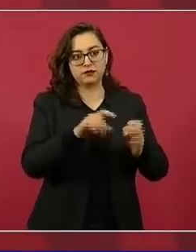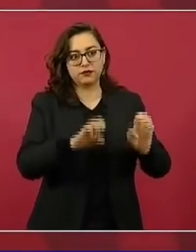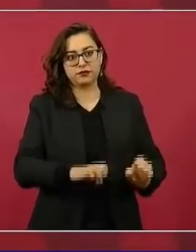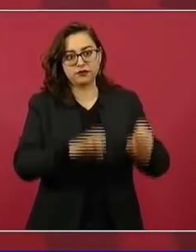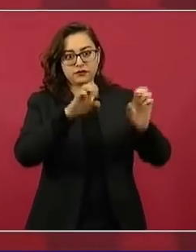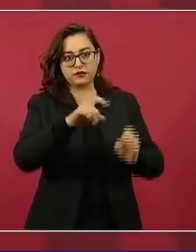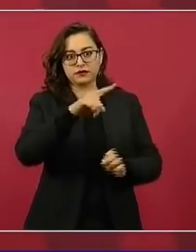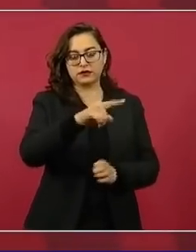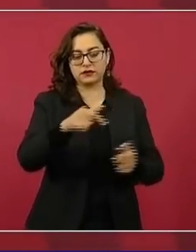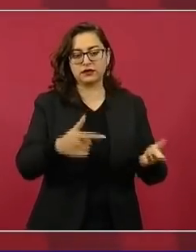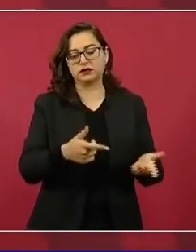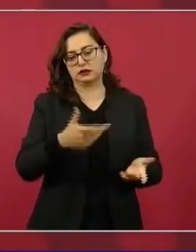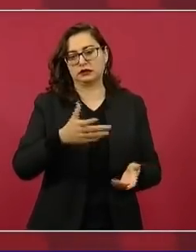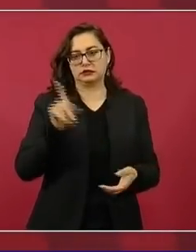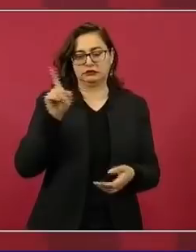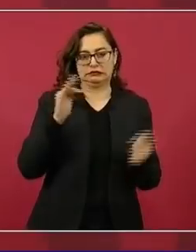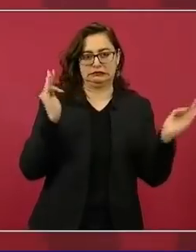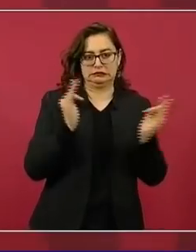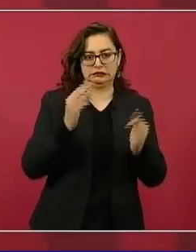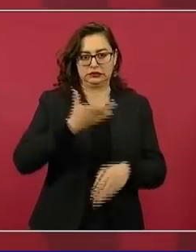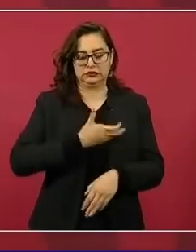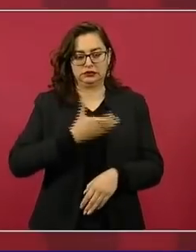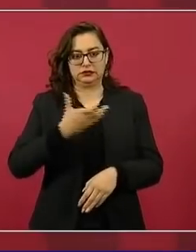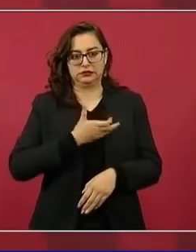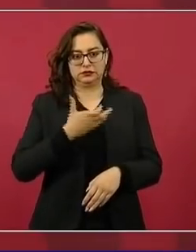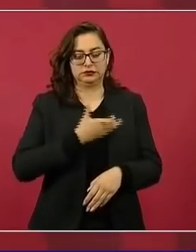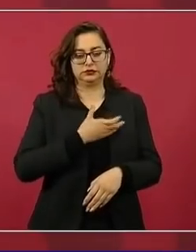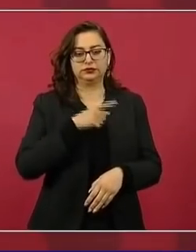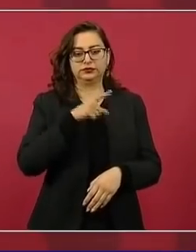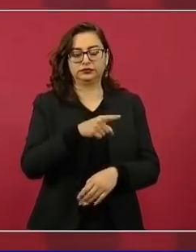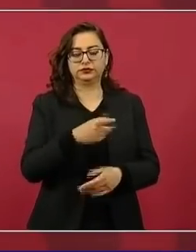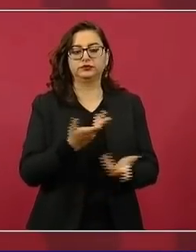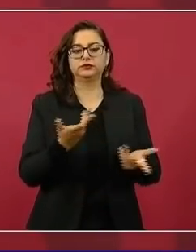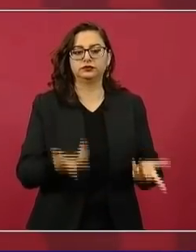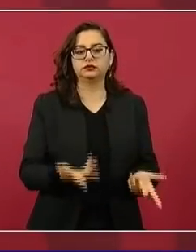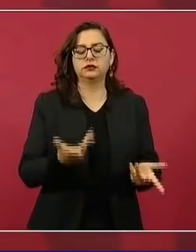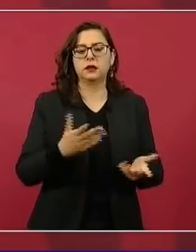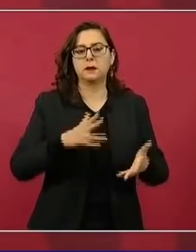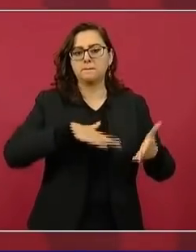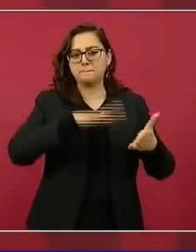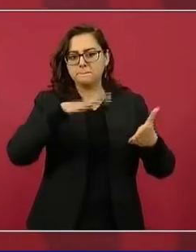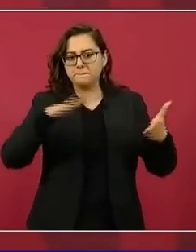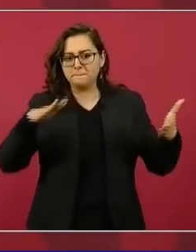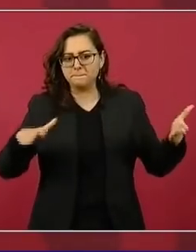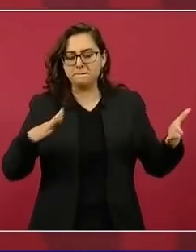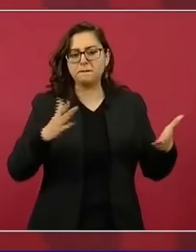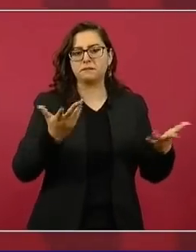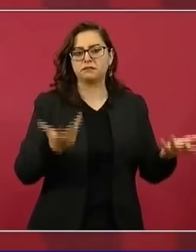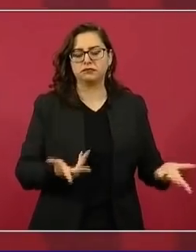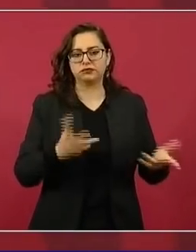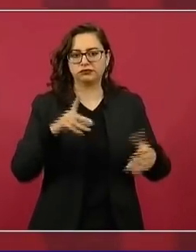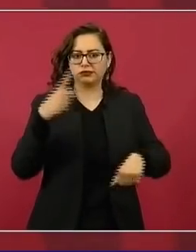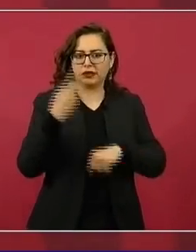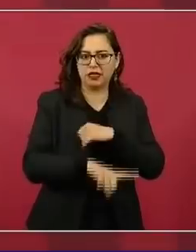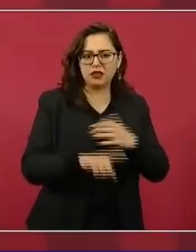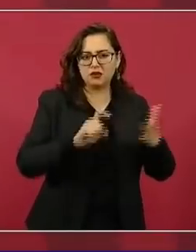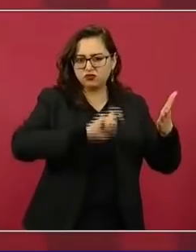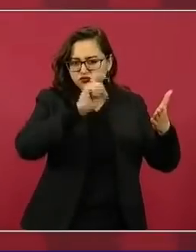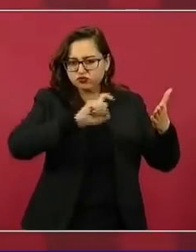Centro Histórico de la Ciudad de México, habría sido intervenida con pintura vinílica, lo que representaría un daño.